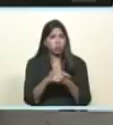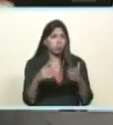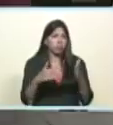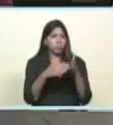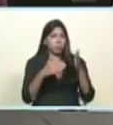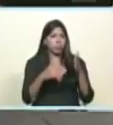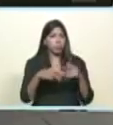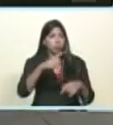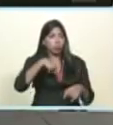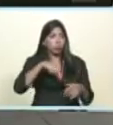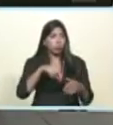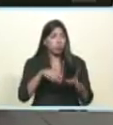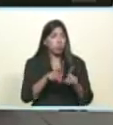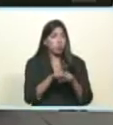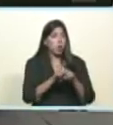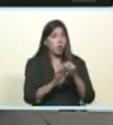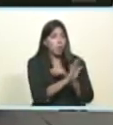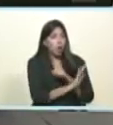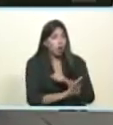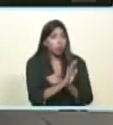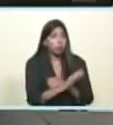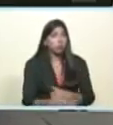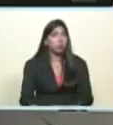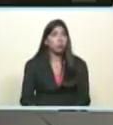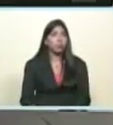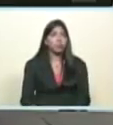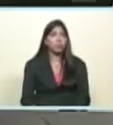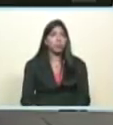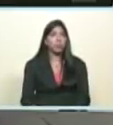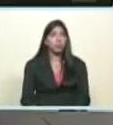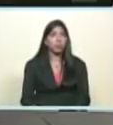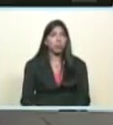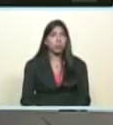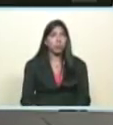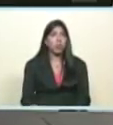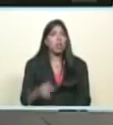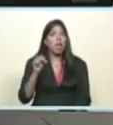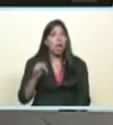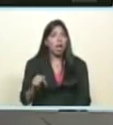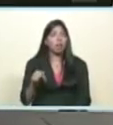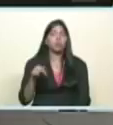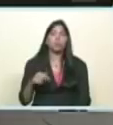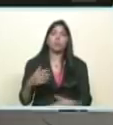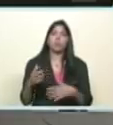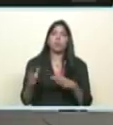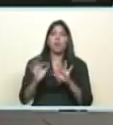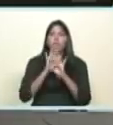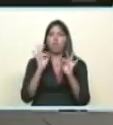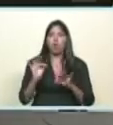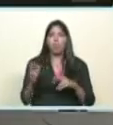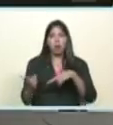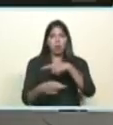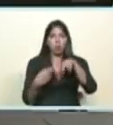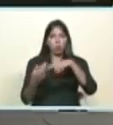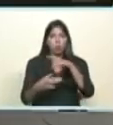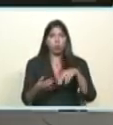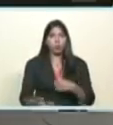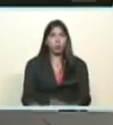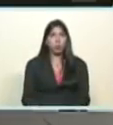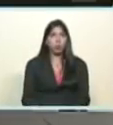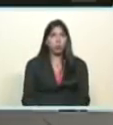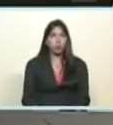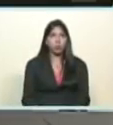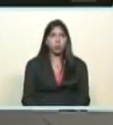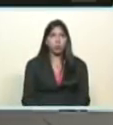salarial protección de la estabilidad fórmula de la revolución hasta que vayamos logrando los nuevos equilibrios de la nueva economía